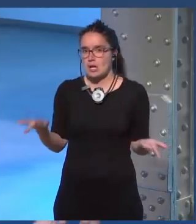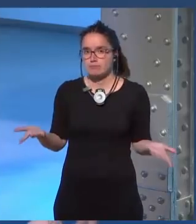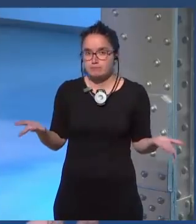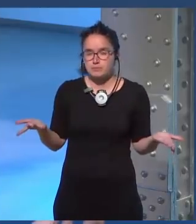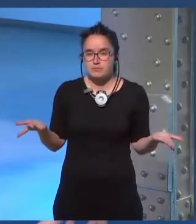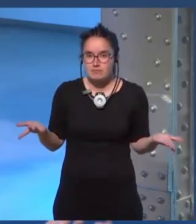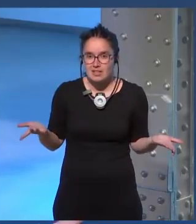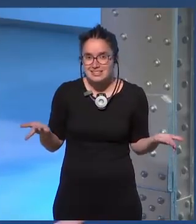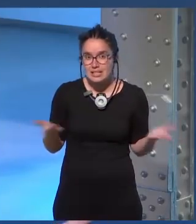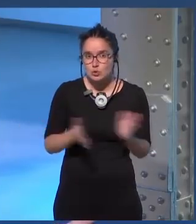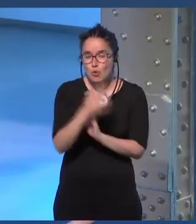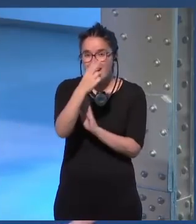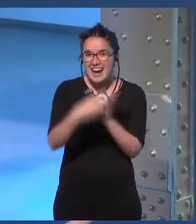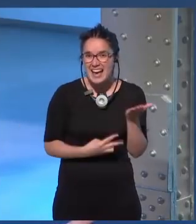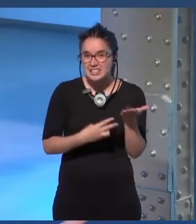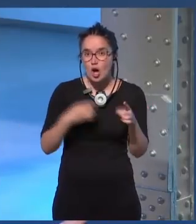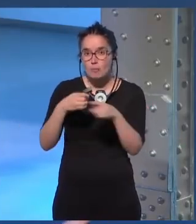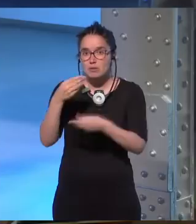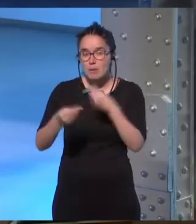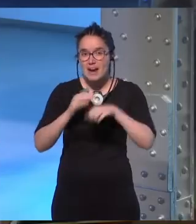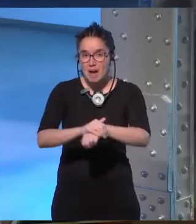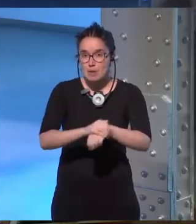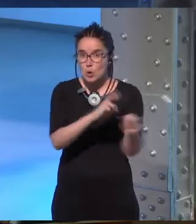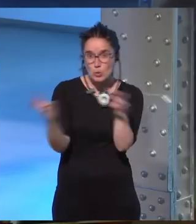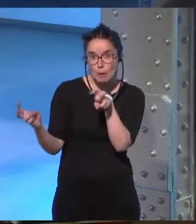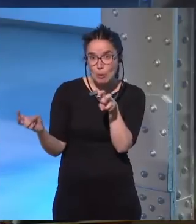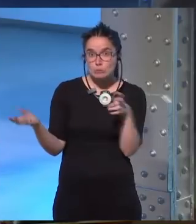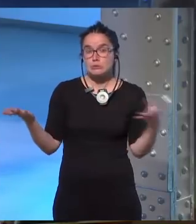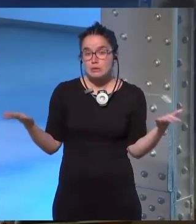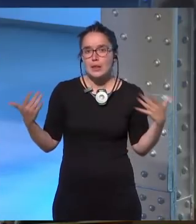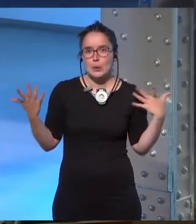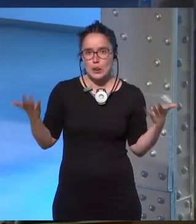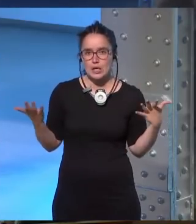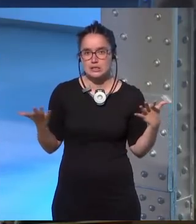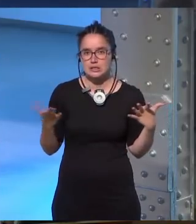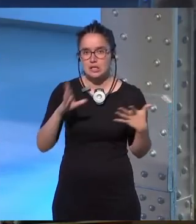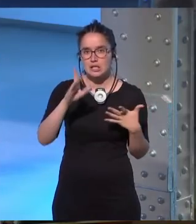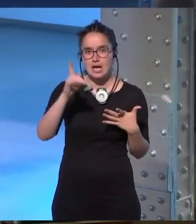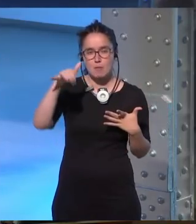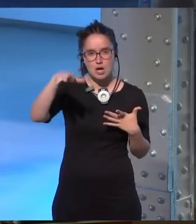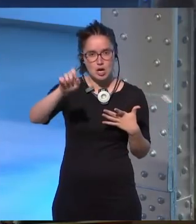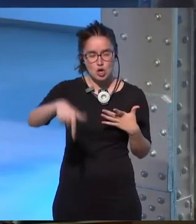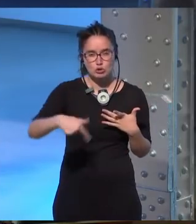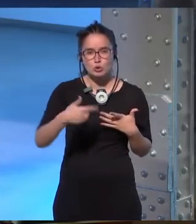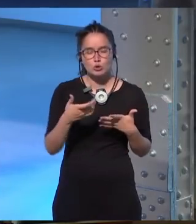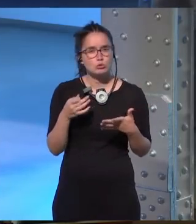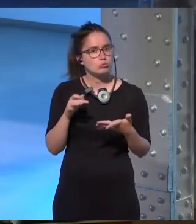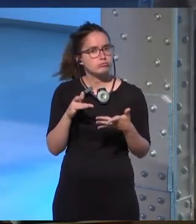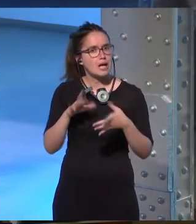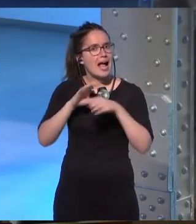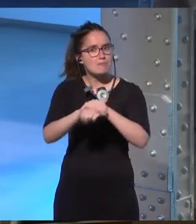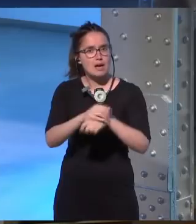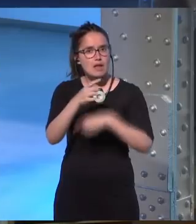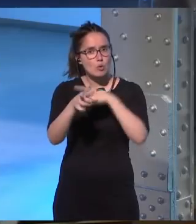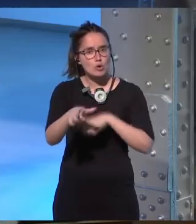es que tú lees para hacer amigos ¿no? Entonces, Cameron ¿tú serías amiga de